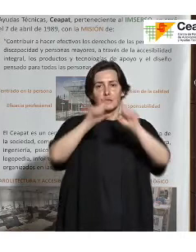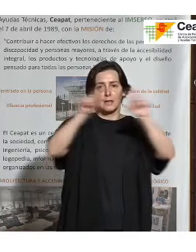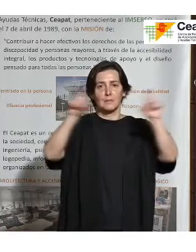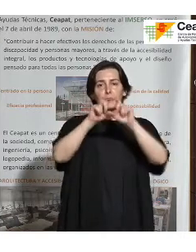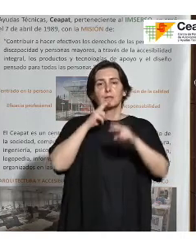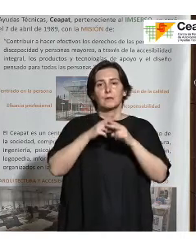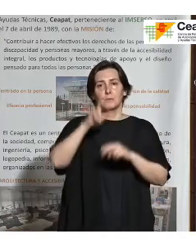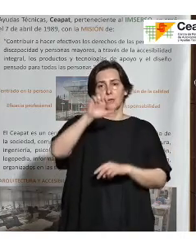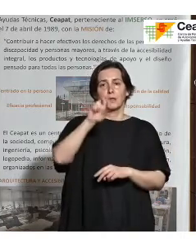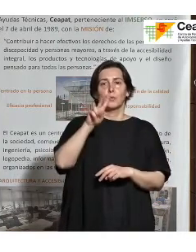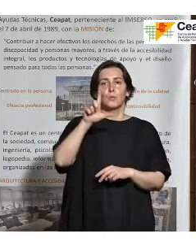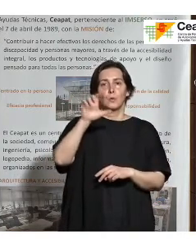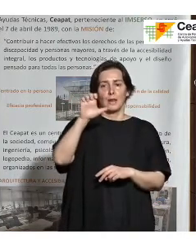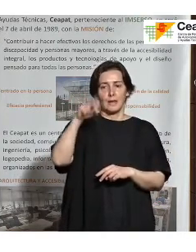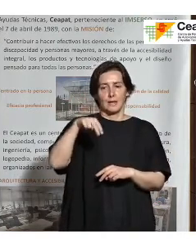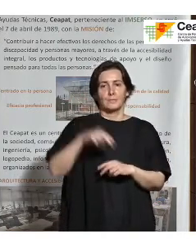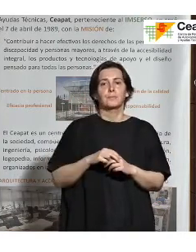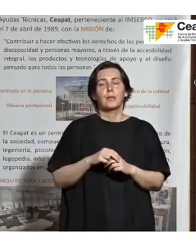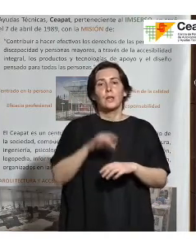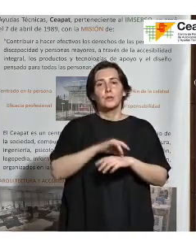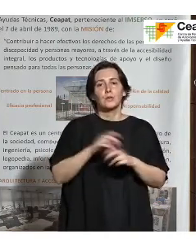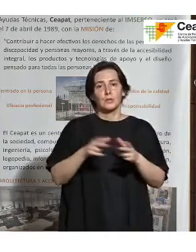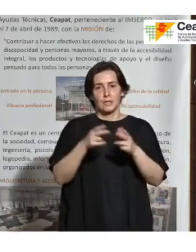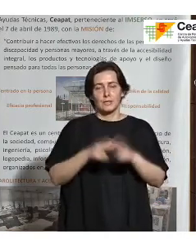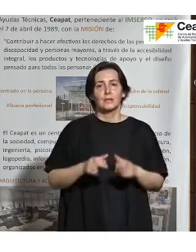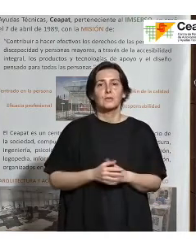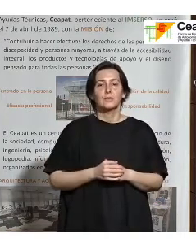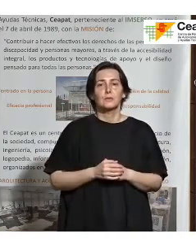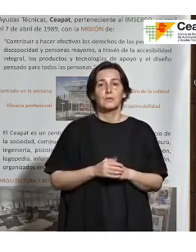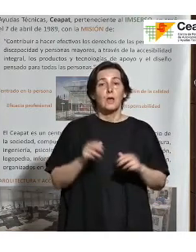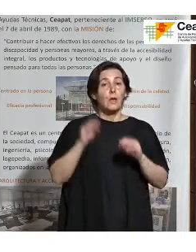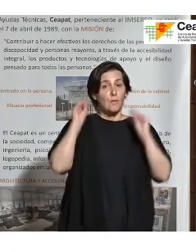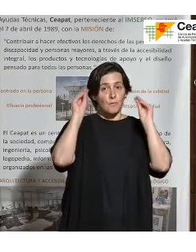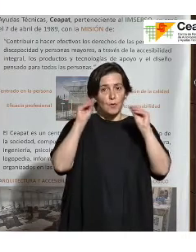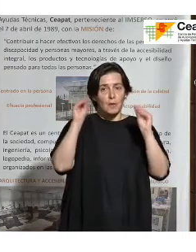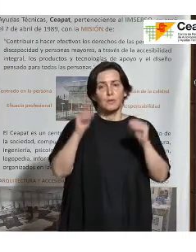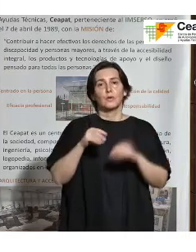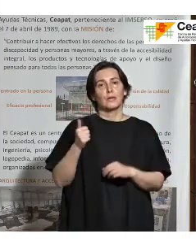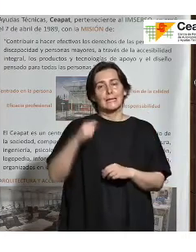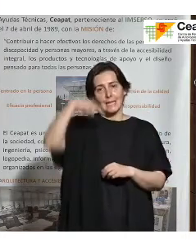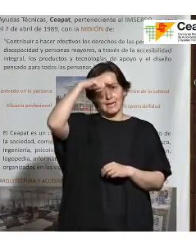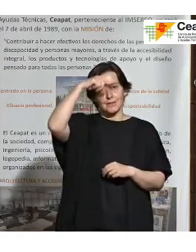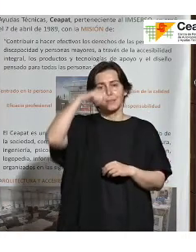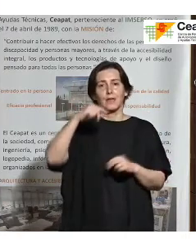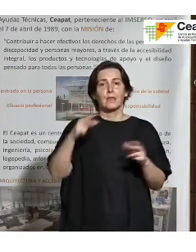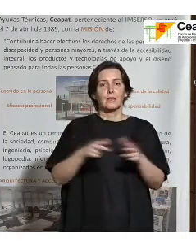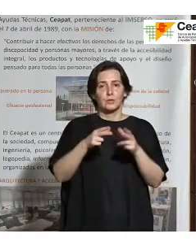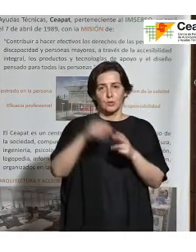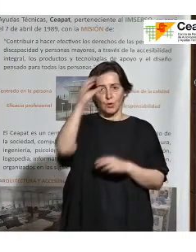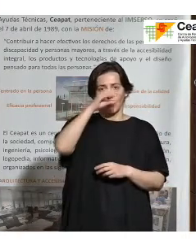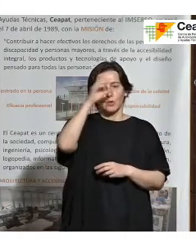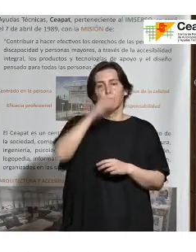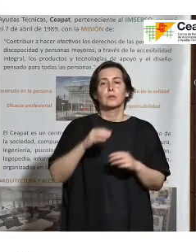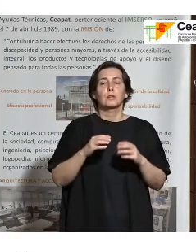Sociosanitarios. Y, bueno, pues en cuanto a la formación, licenciada en Sociología por la Universidad